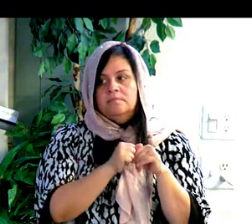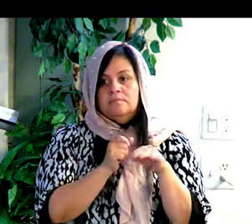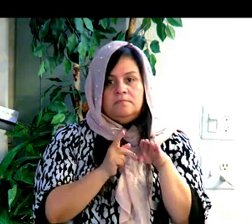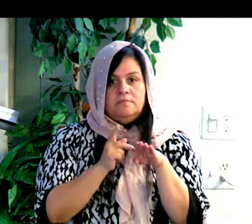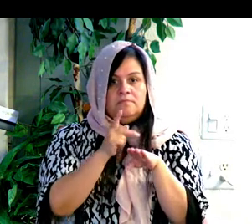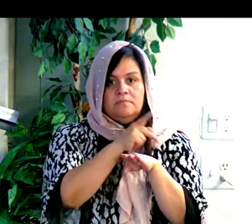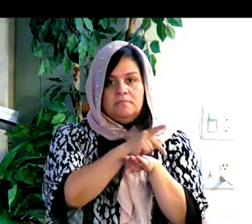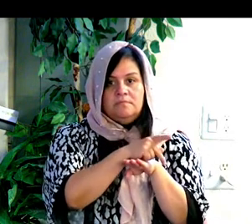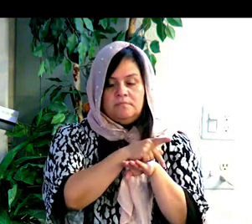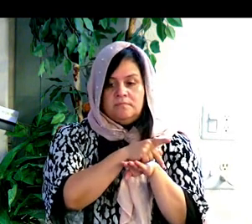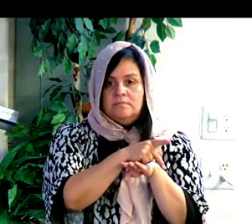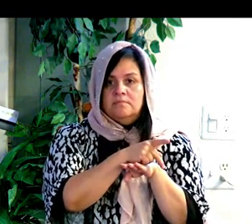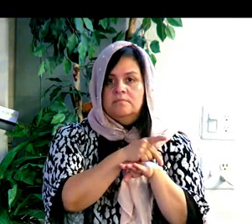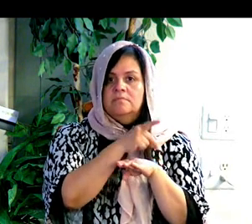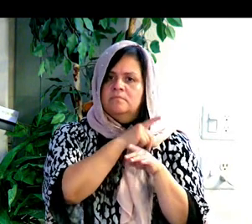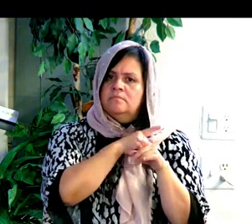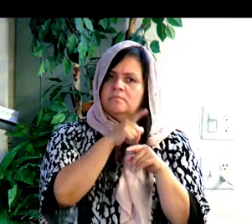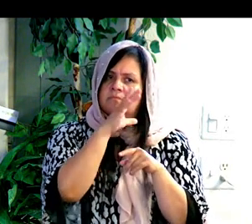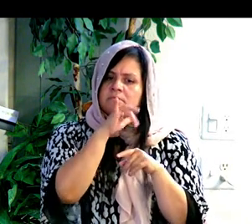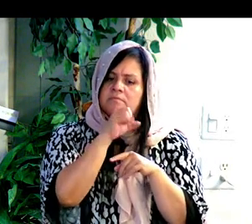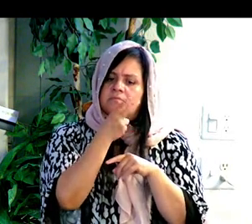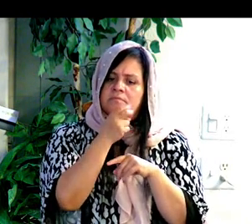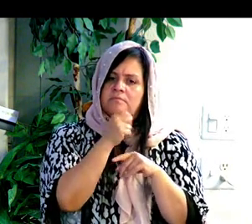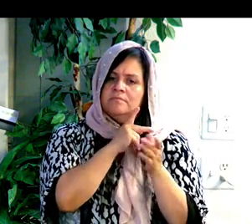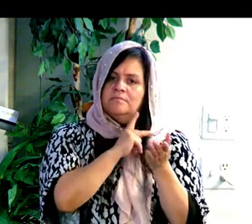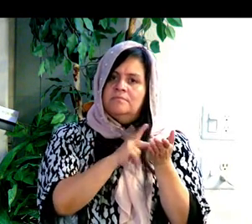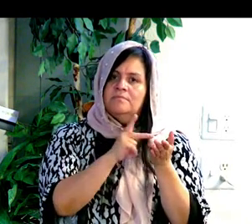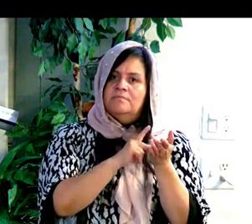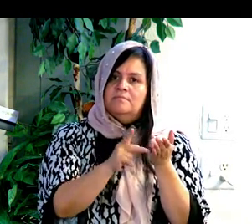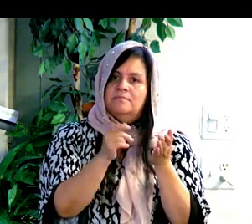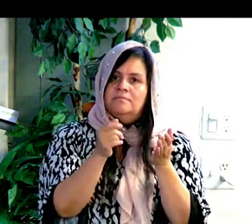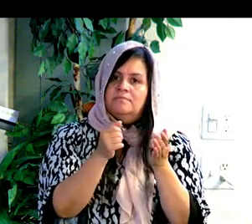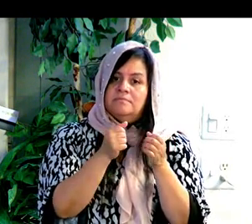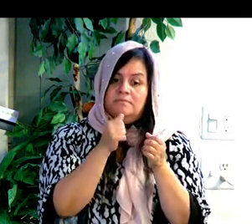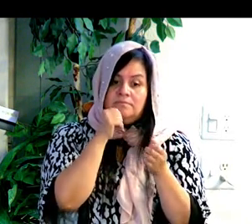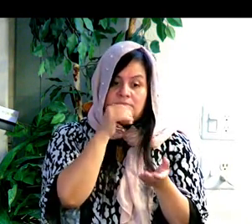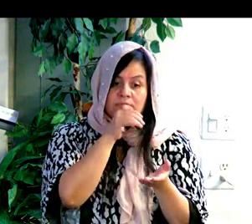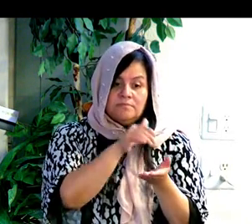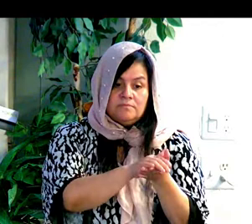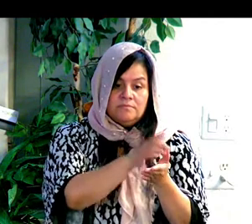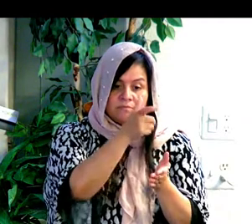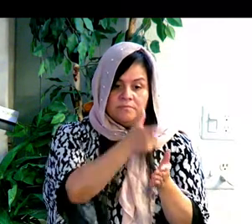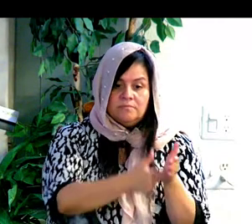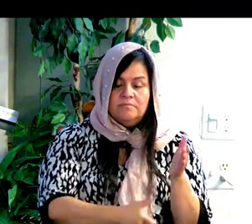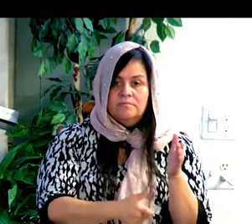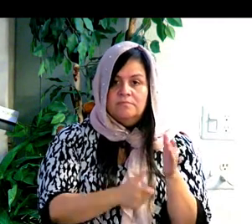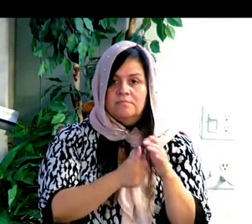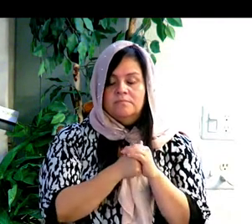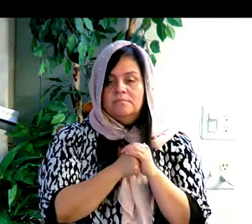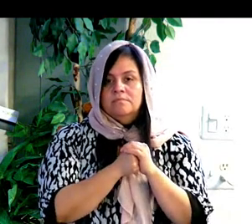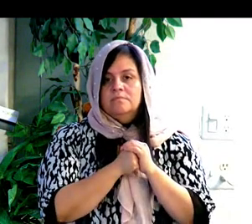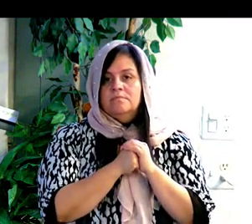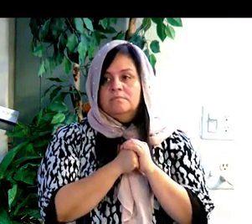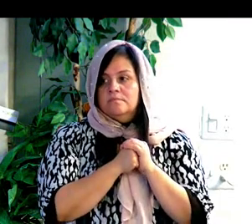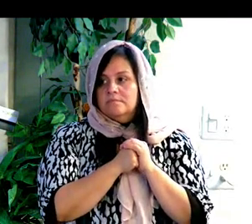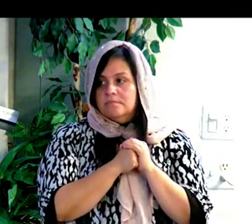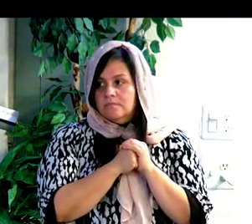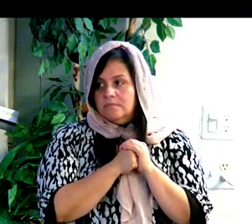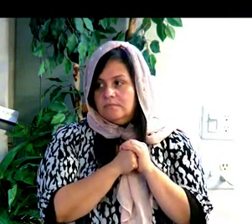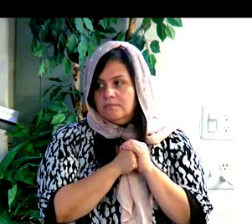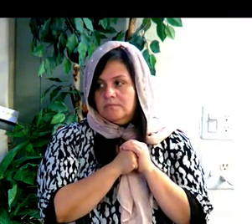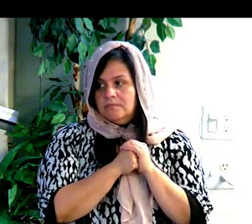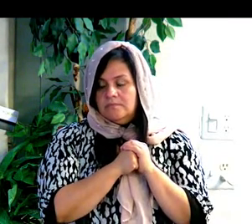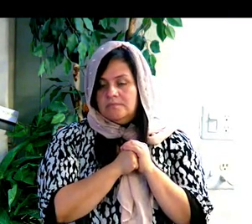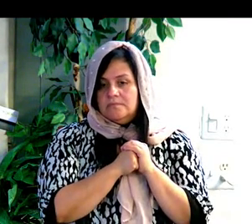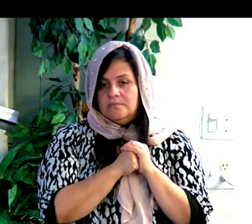nosotros vemos que el tiempo de la Pascua, él pagó el precio, o por decir, para la